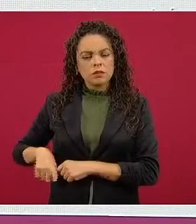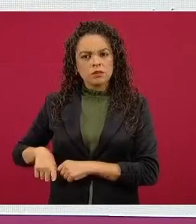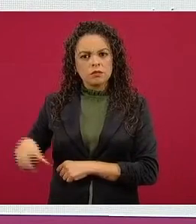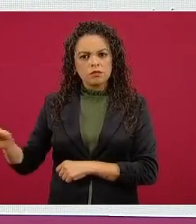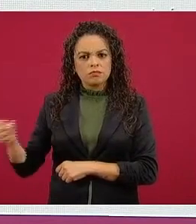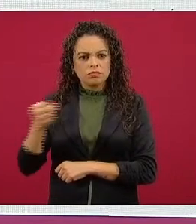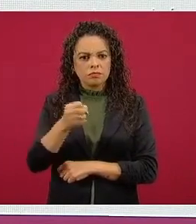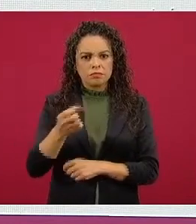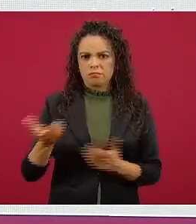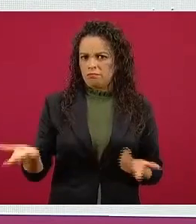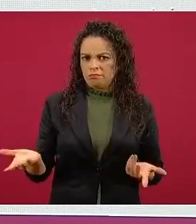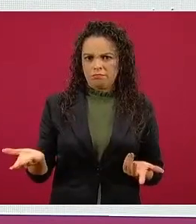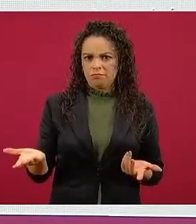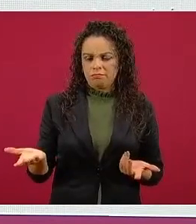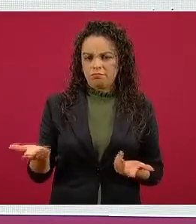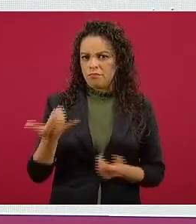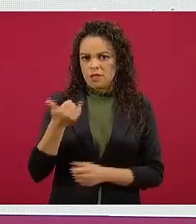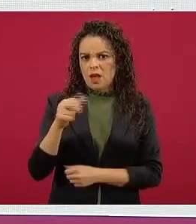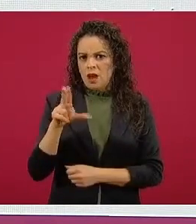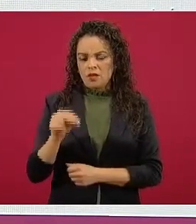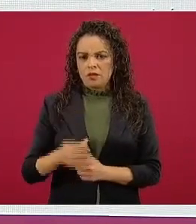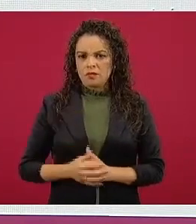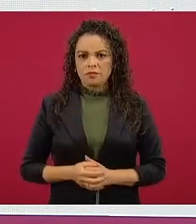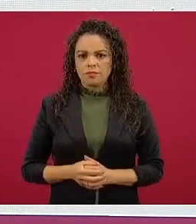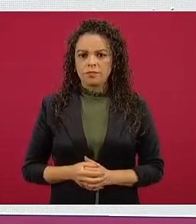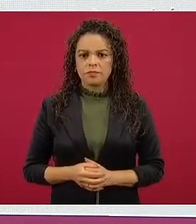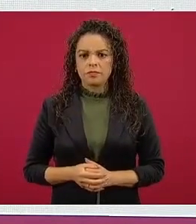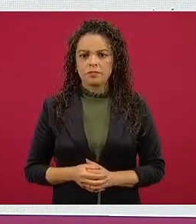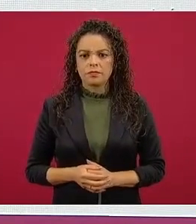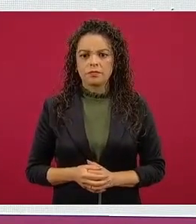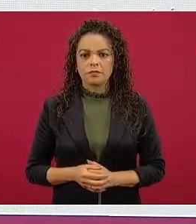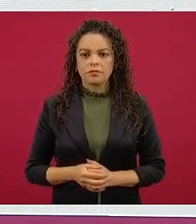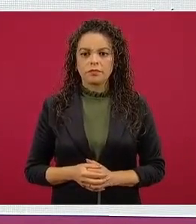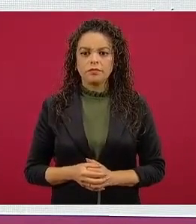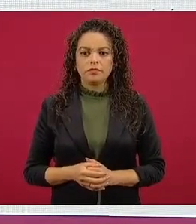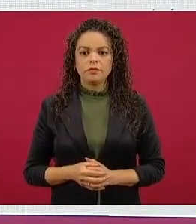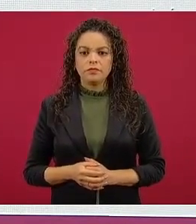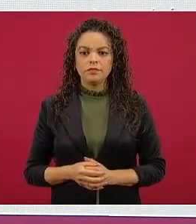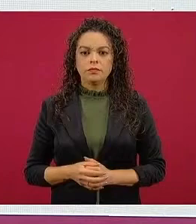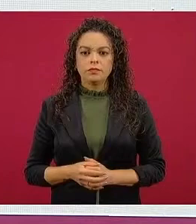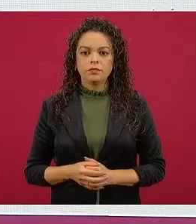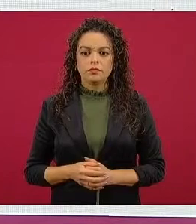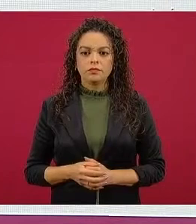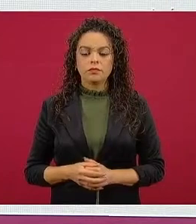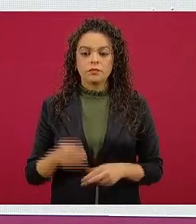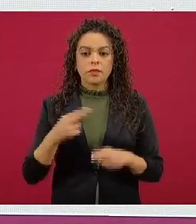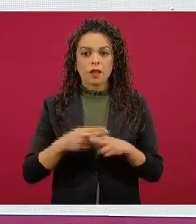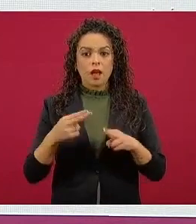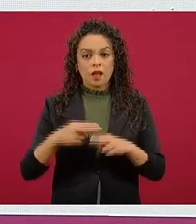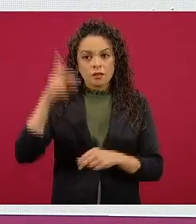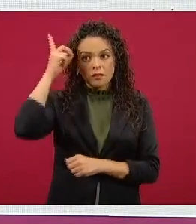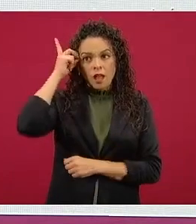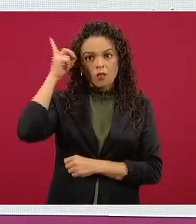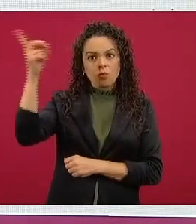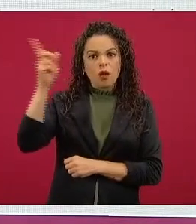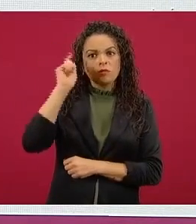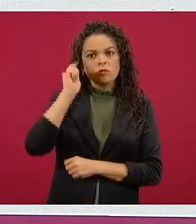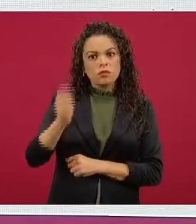Bueno, hasta dueños de medios de comunicación tenían